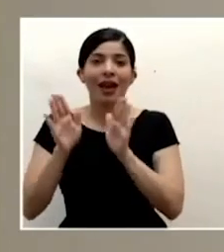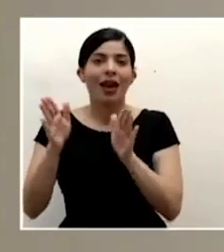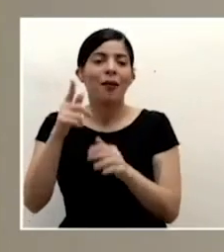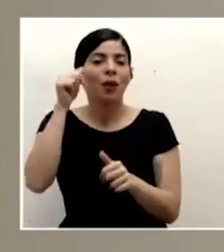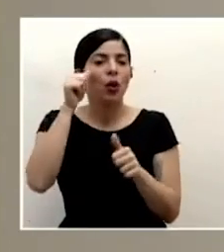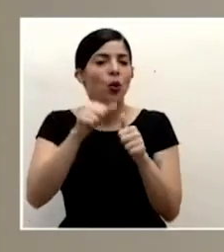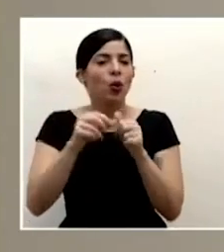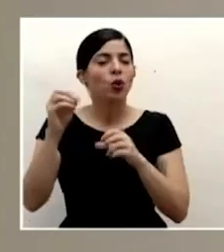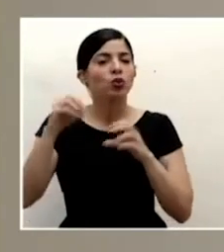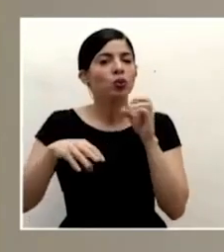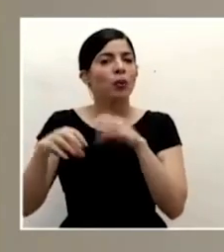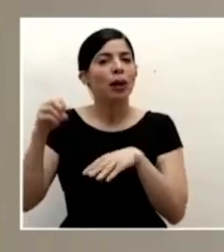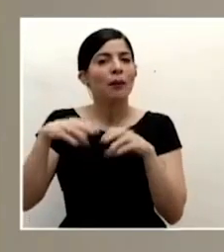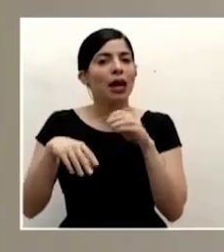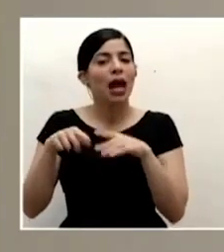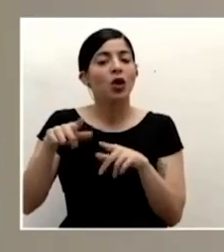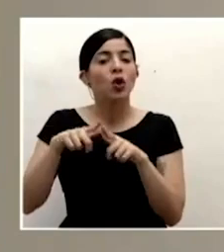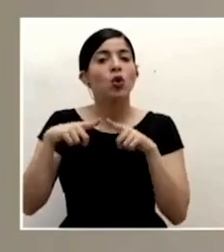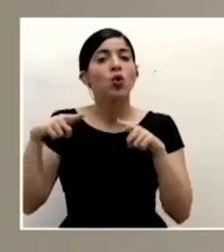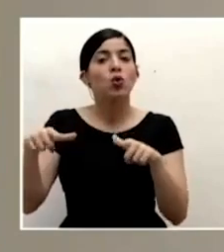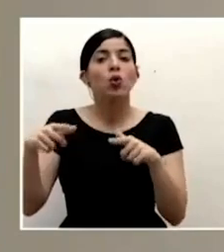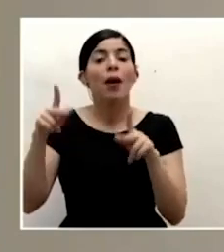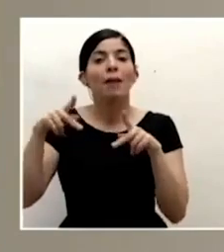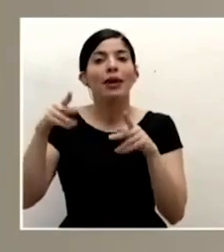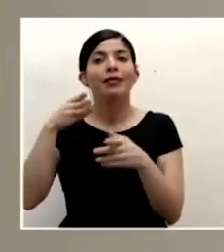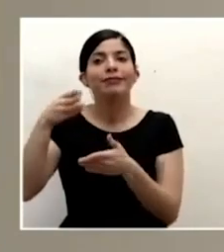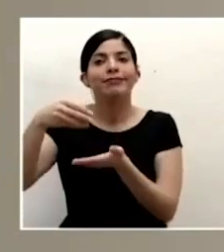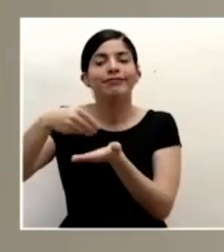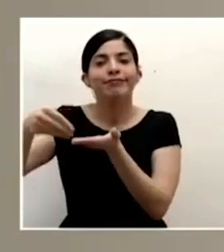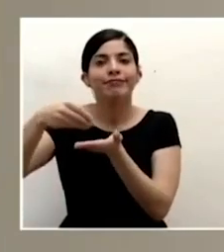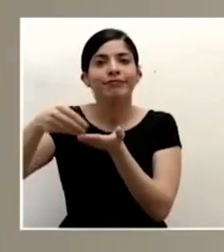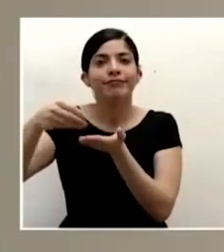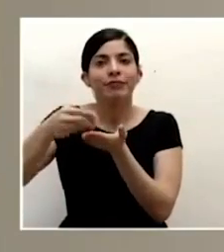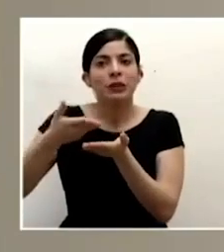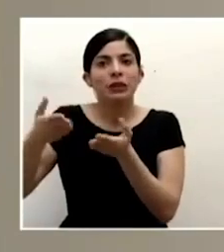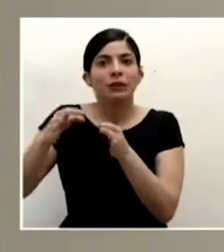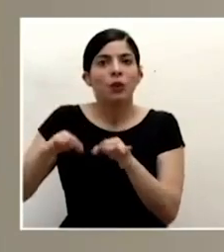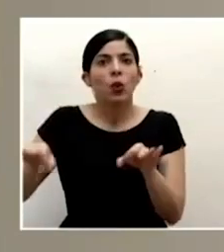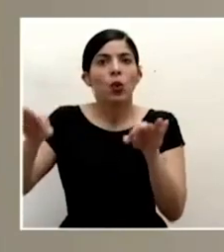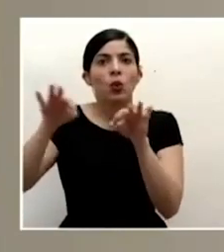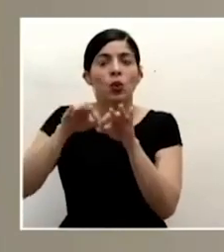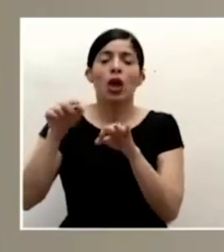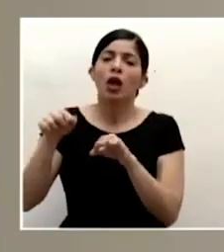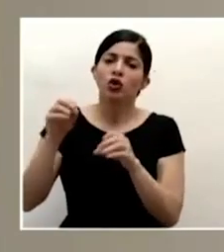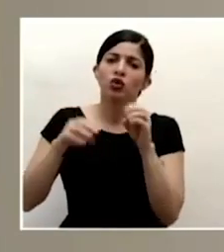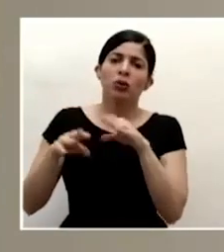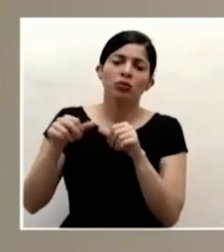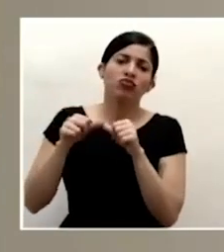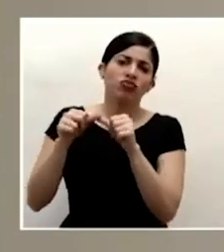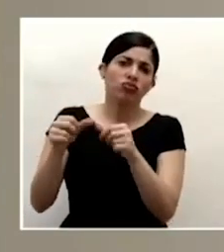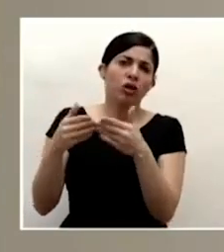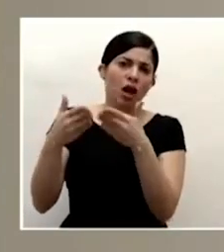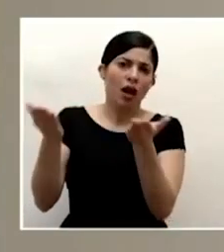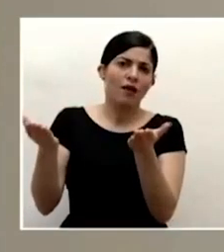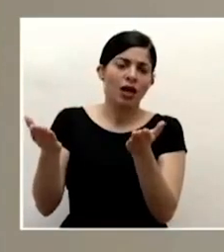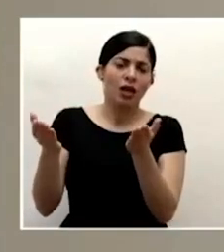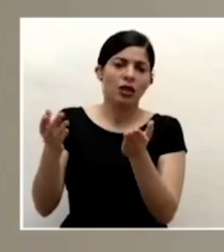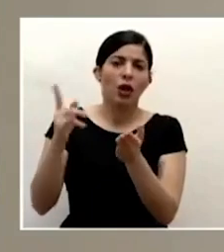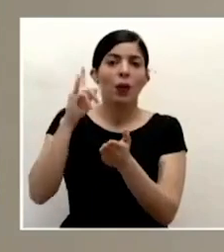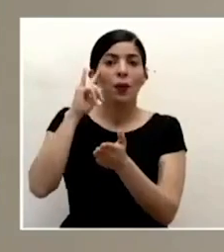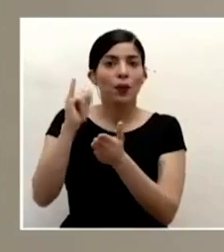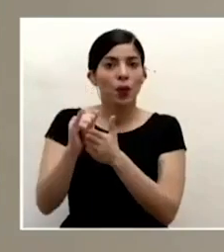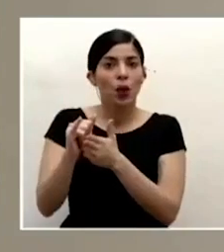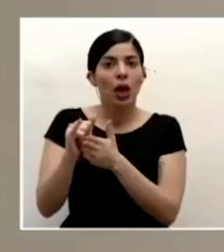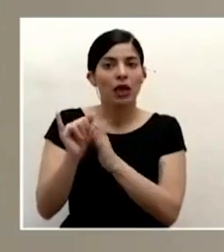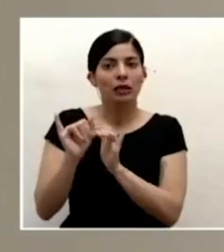recordemos que los supermercados son un sitio de abasto para insumos muy importantes pues ha mantenido su operación con regularidad y y en ese sentido